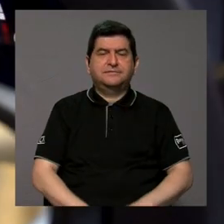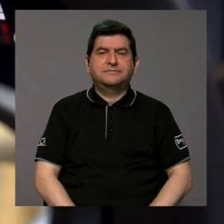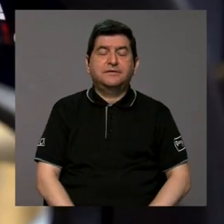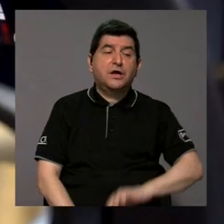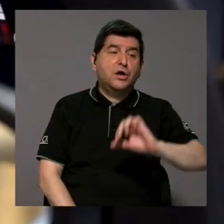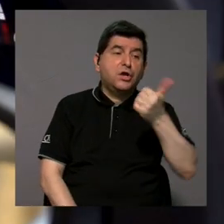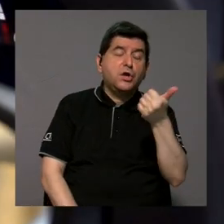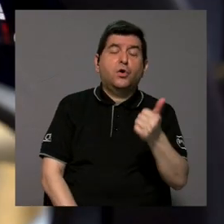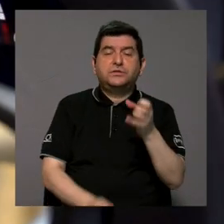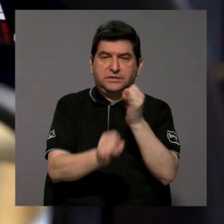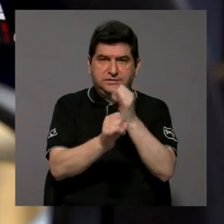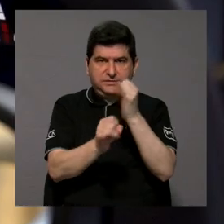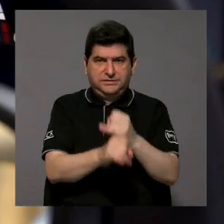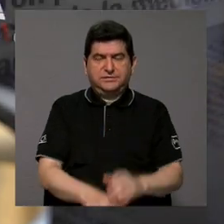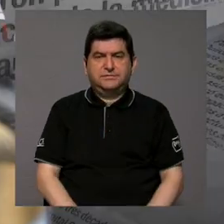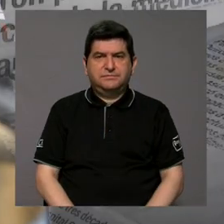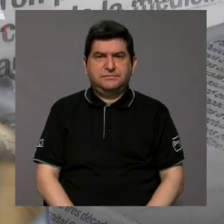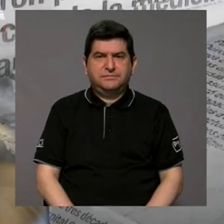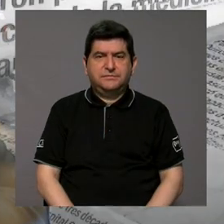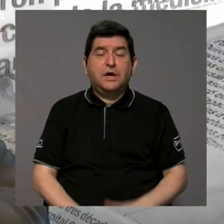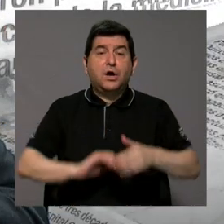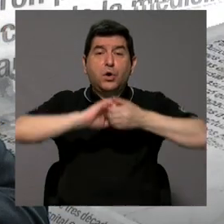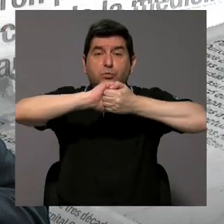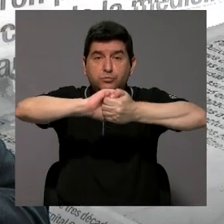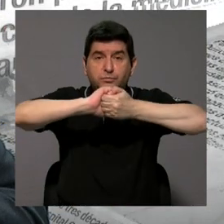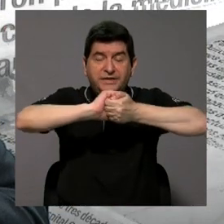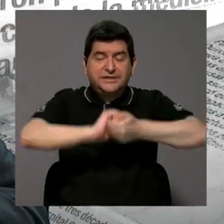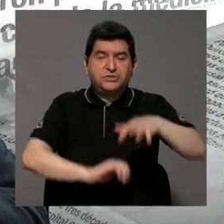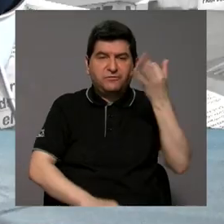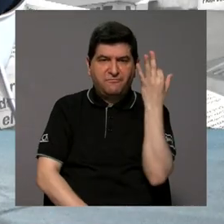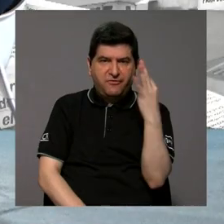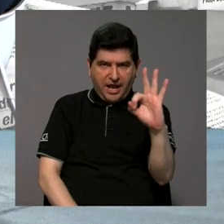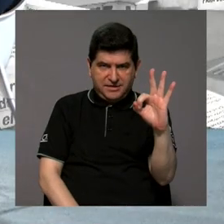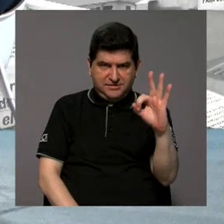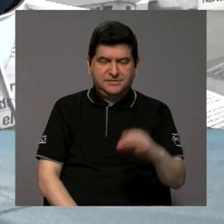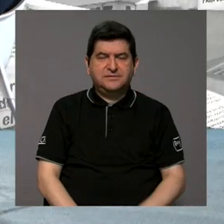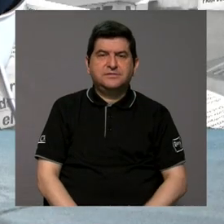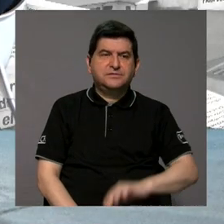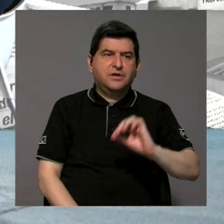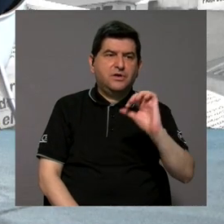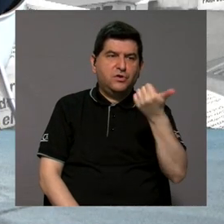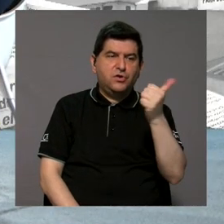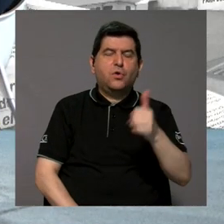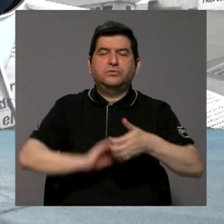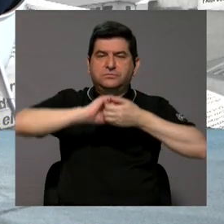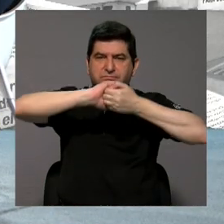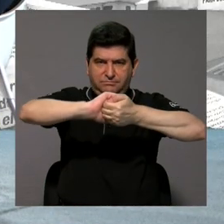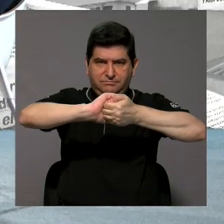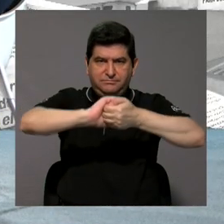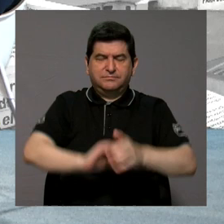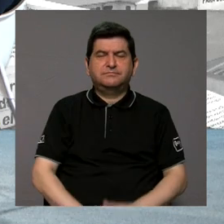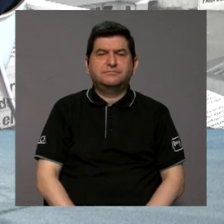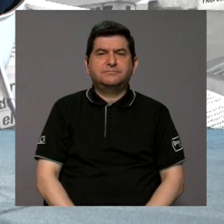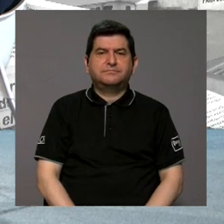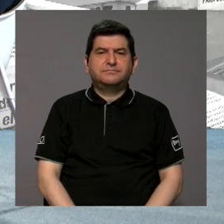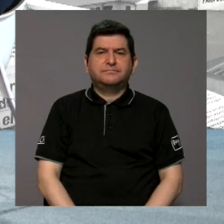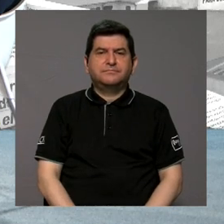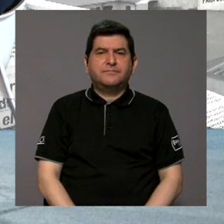otras instancias, con la cooperación francesa y otra serie de cooperaciones. Tal vez si nos